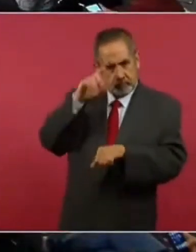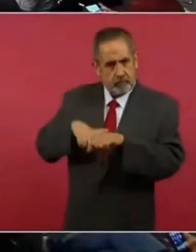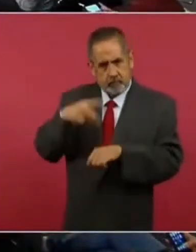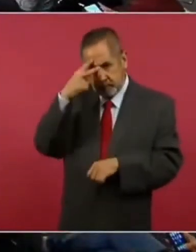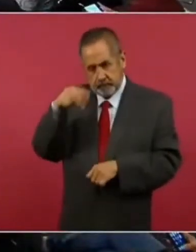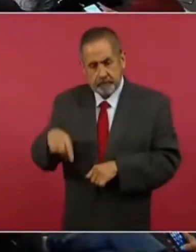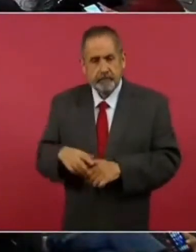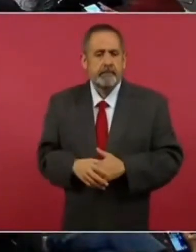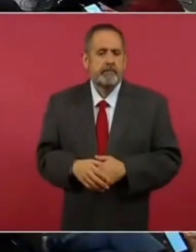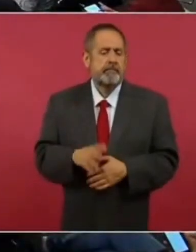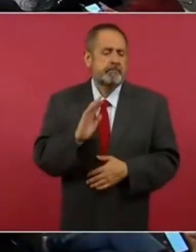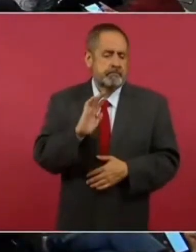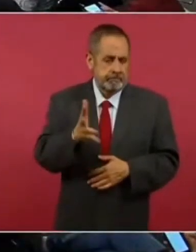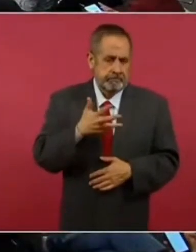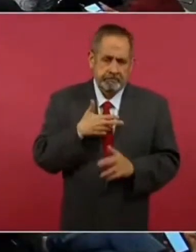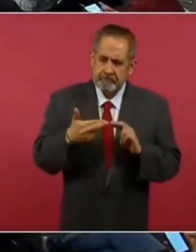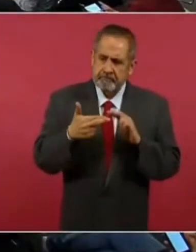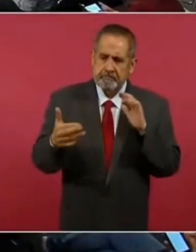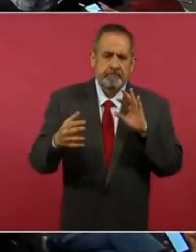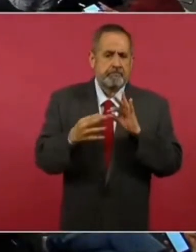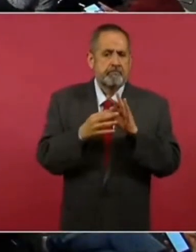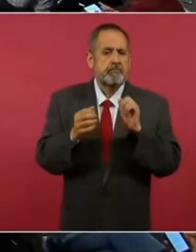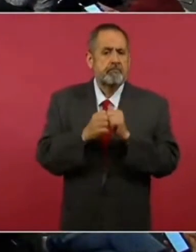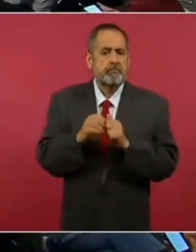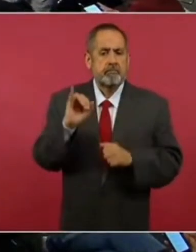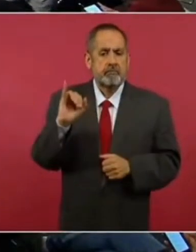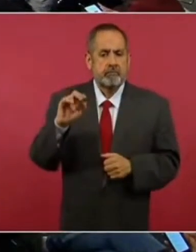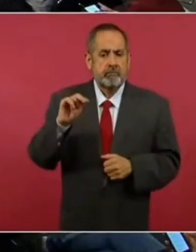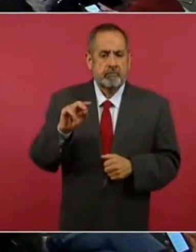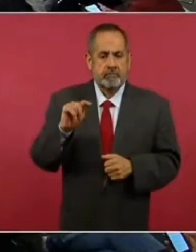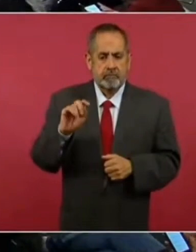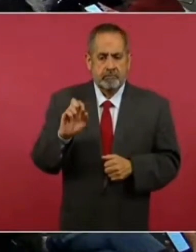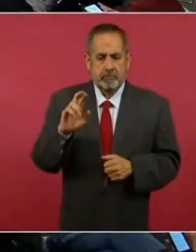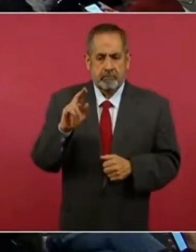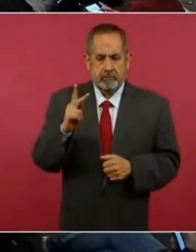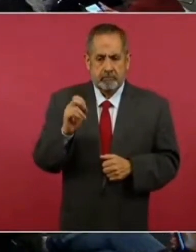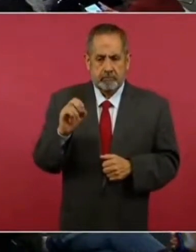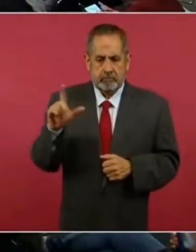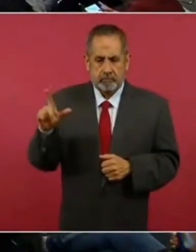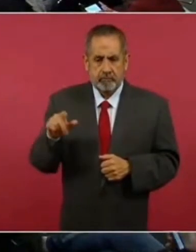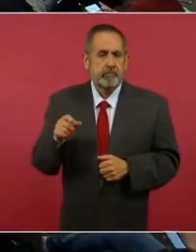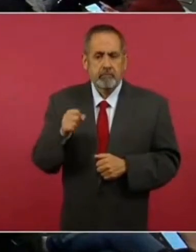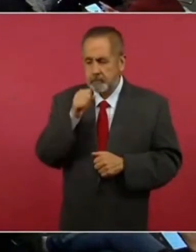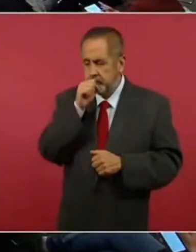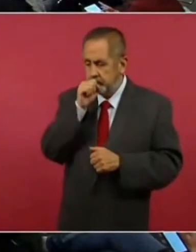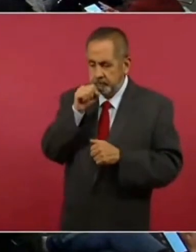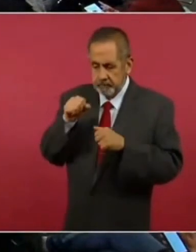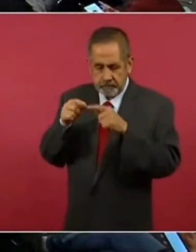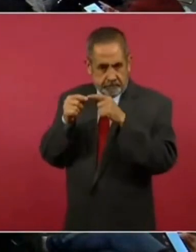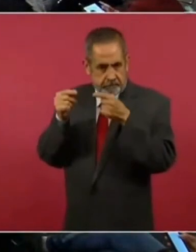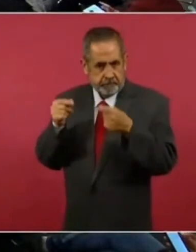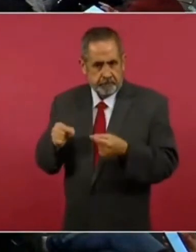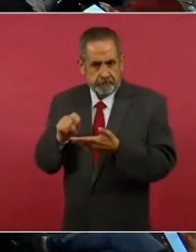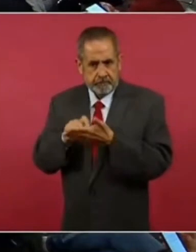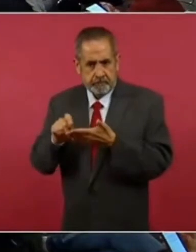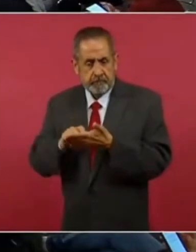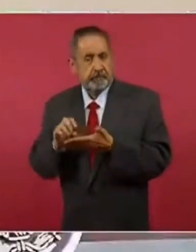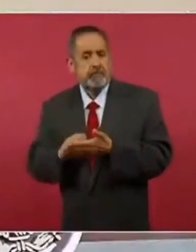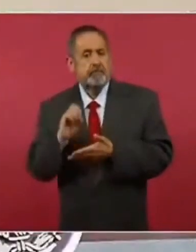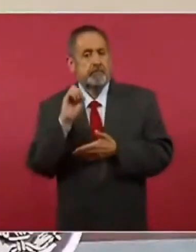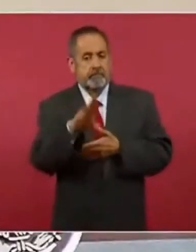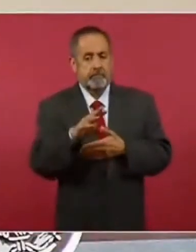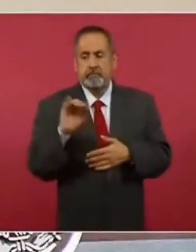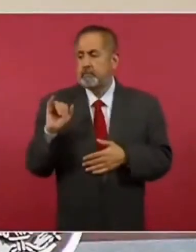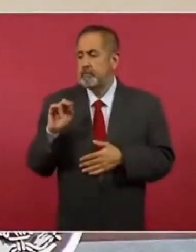eso tenemos vínculos muy fuertes con la Interpol, que recibe los boletines que le hace llegar el INAH